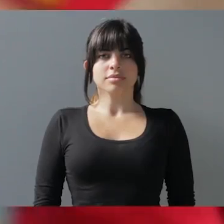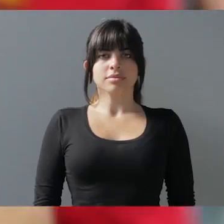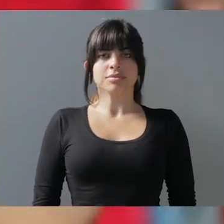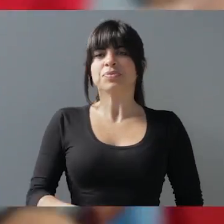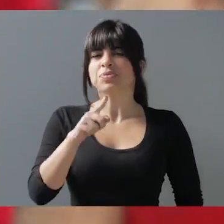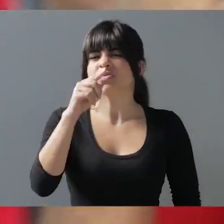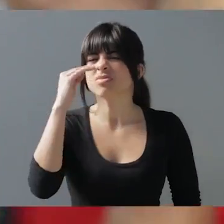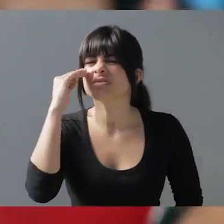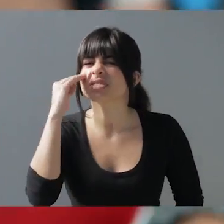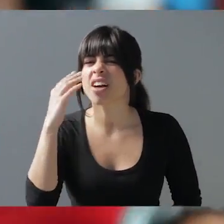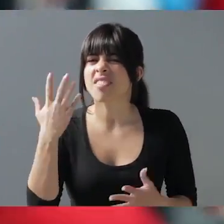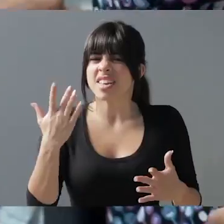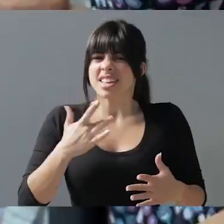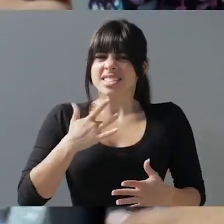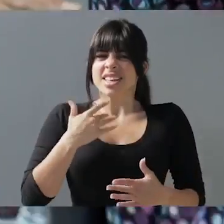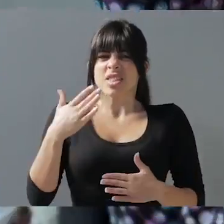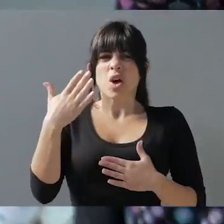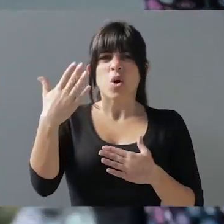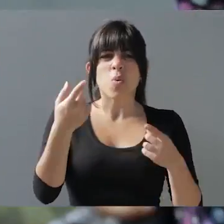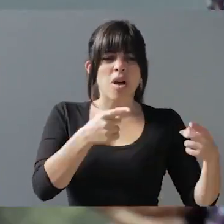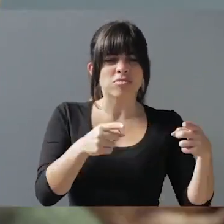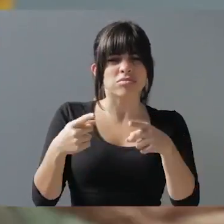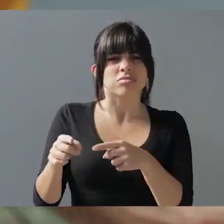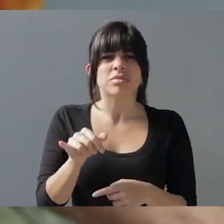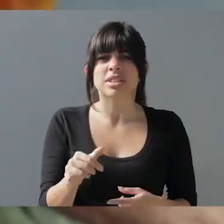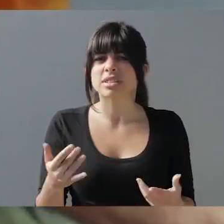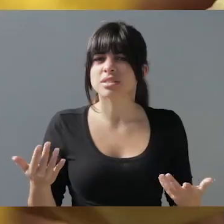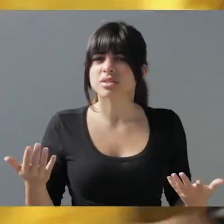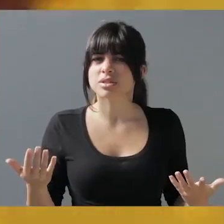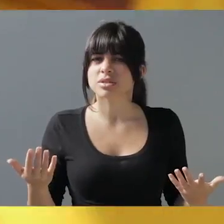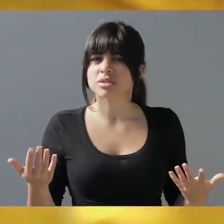¿Sabe usted lo que uno siente cuando se vive esto?